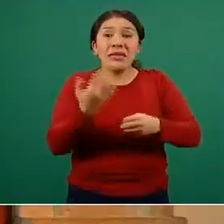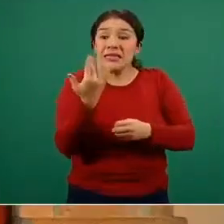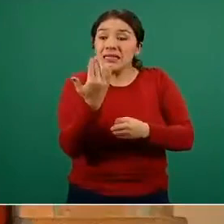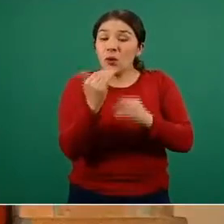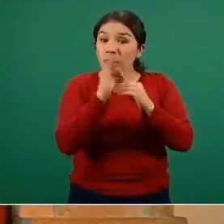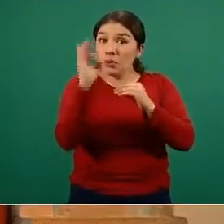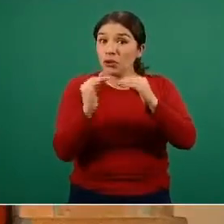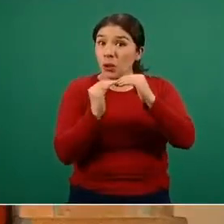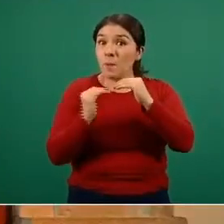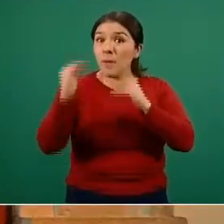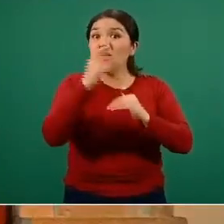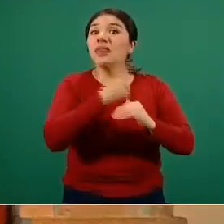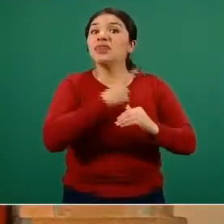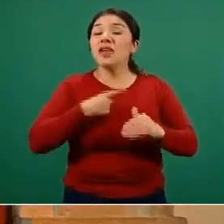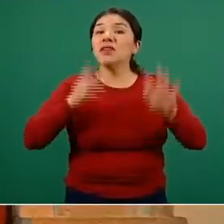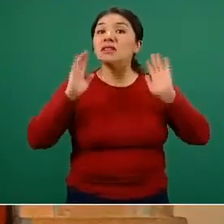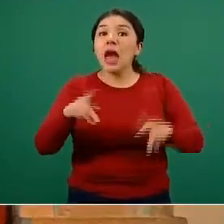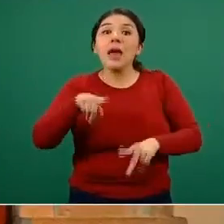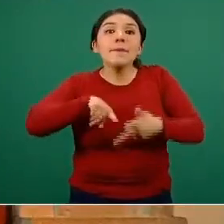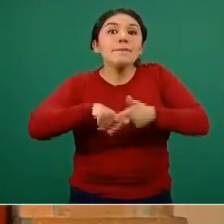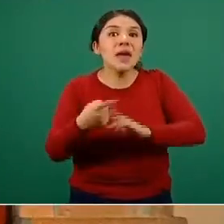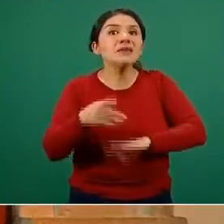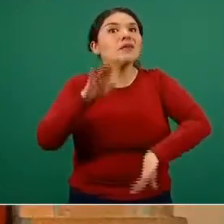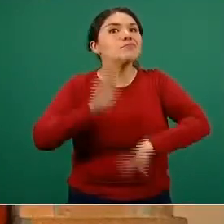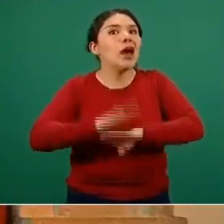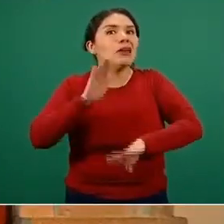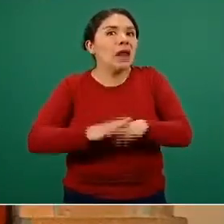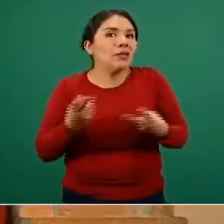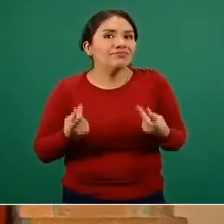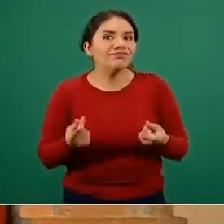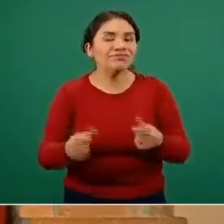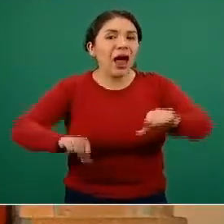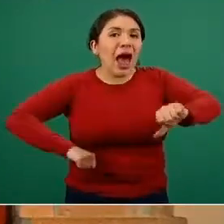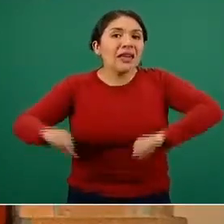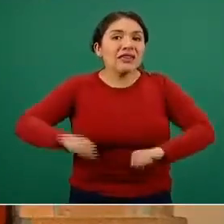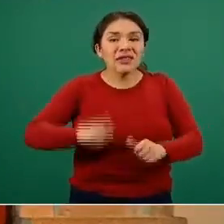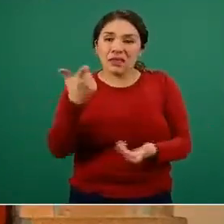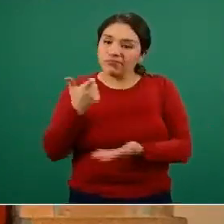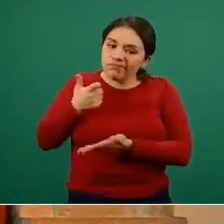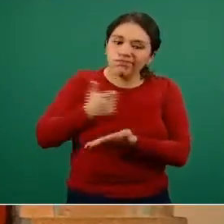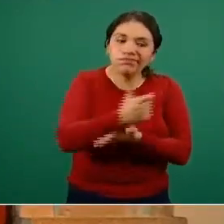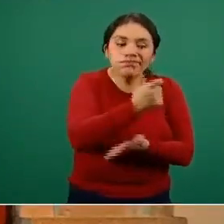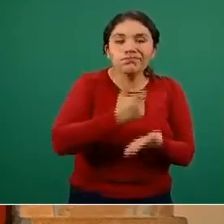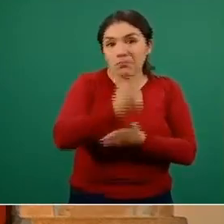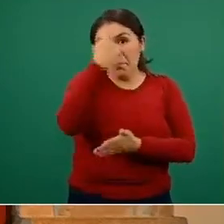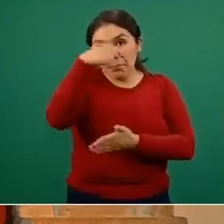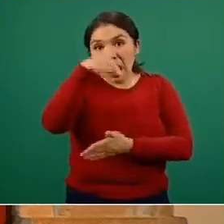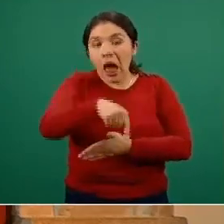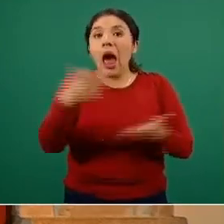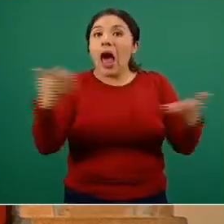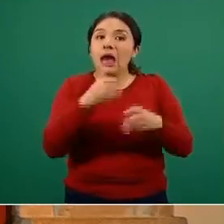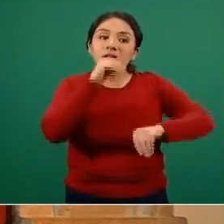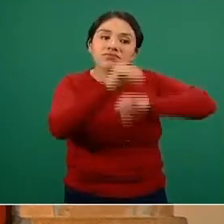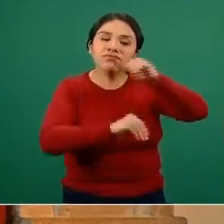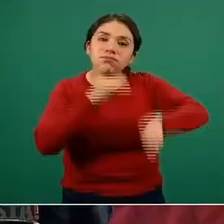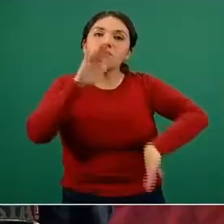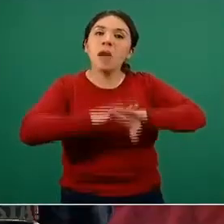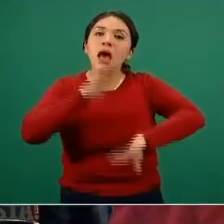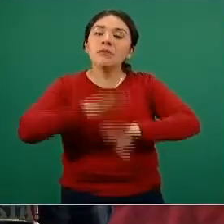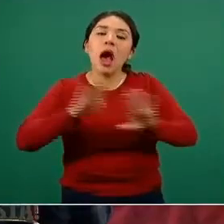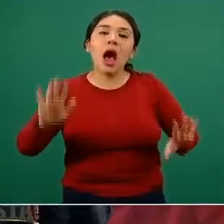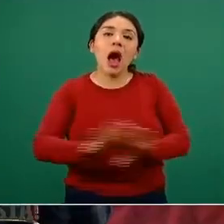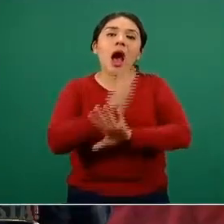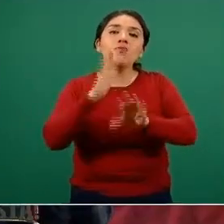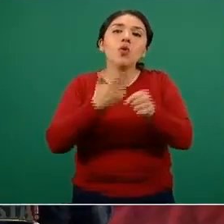el 50, debe de empezar ya a detonar actividades y recursos que en su momento van orientadas a reconvertir